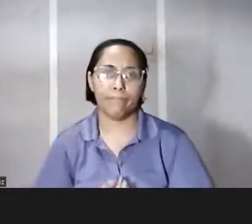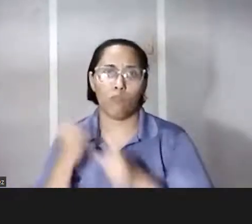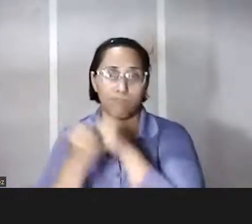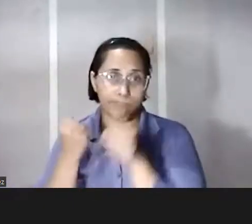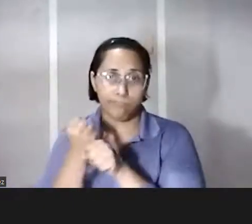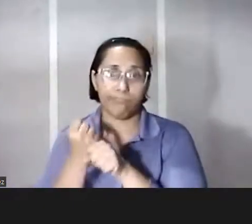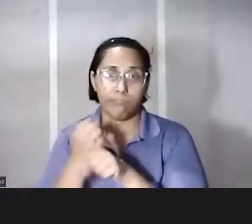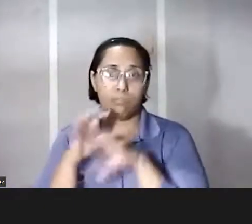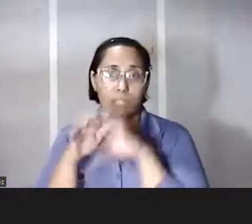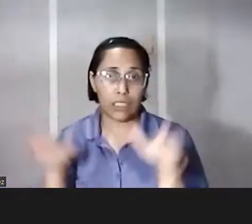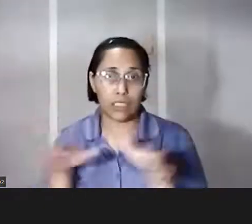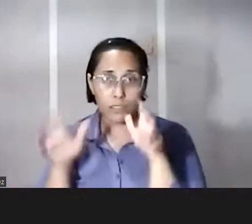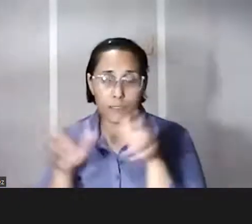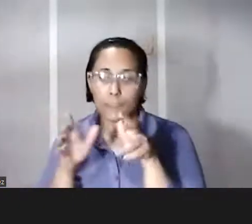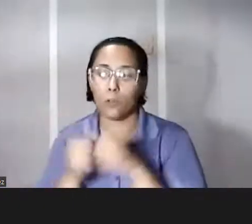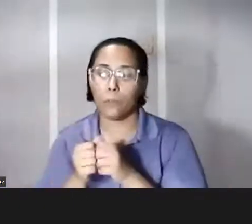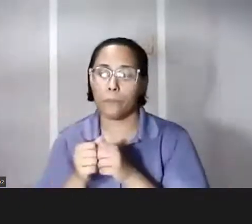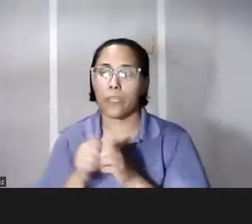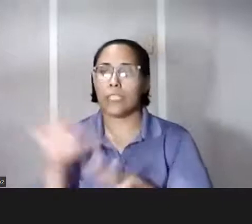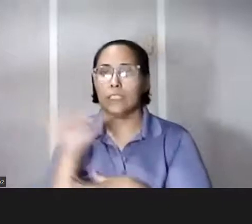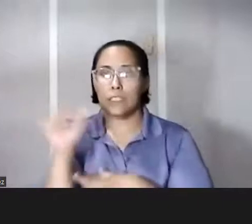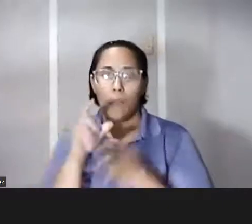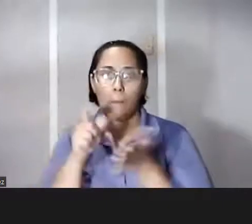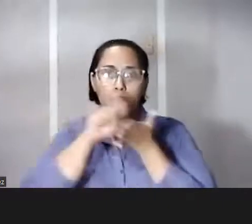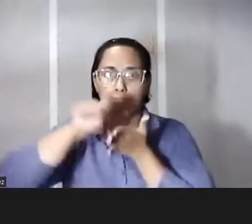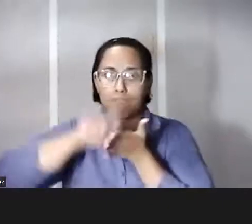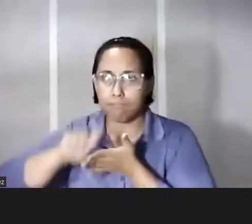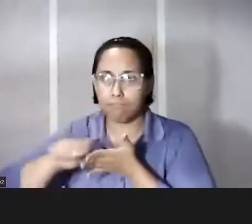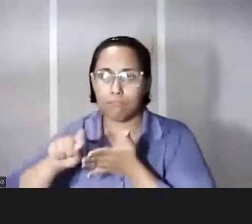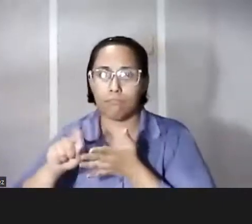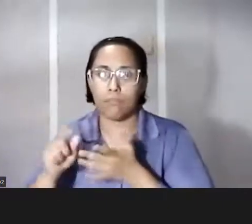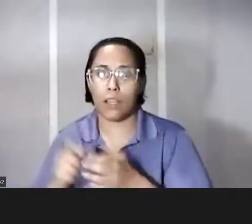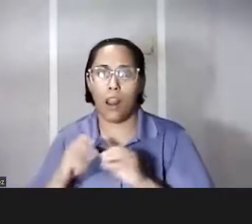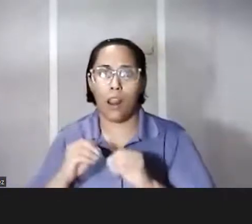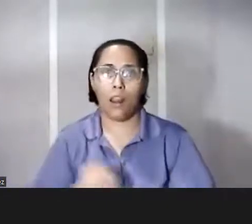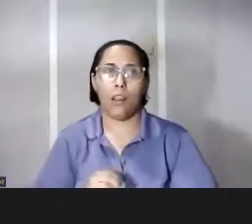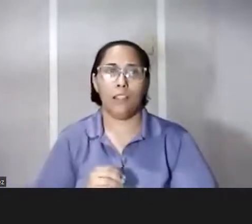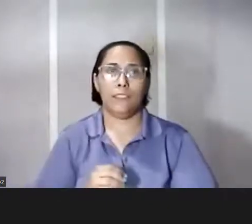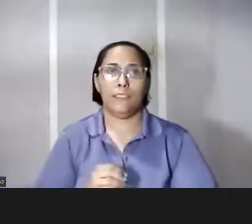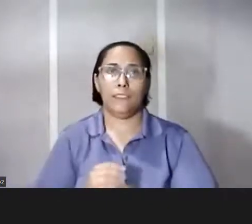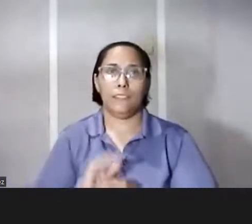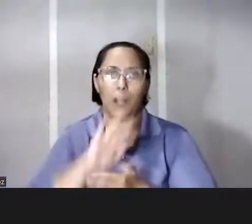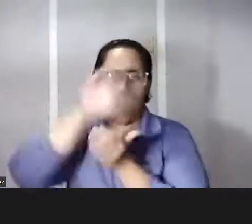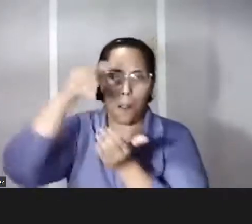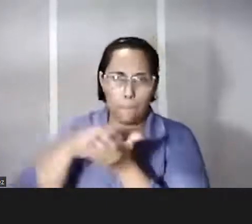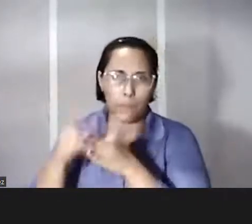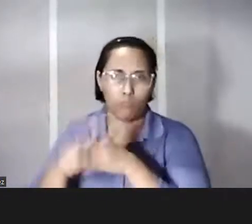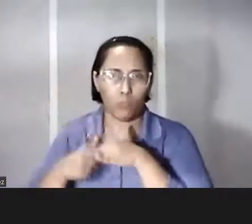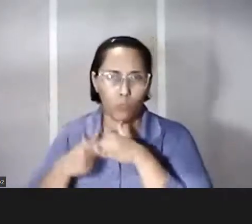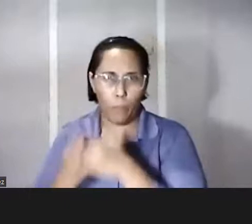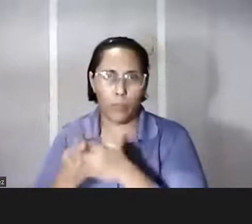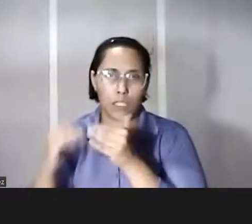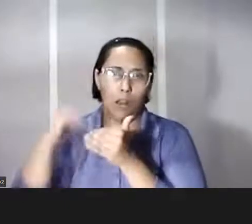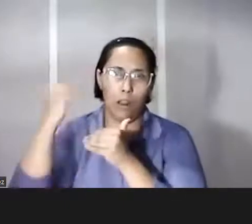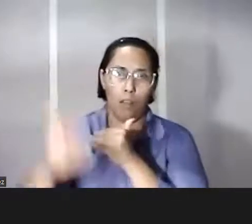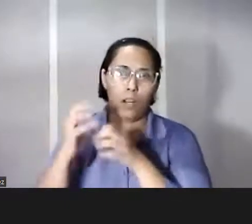aparte de eso destacar y apuntar que realmente el boom fuerte del medio empieza a darse a partir de la